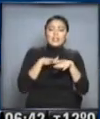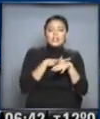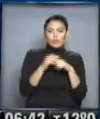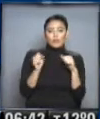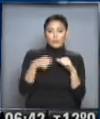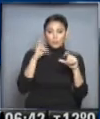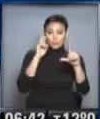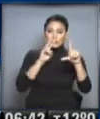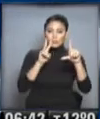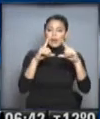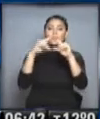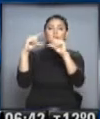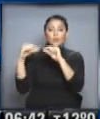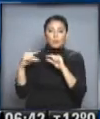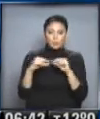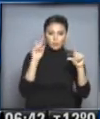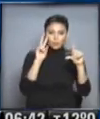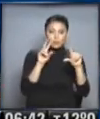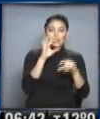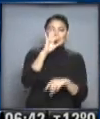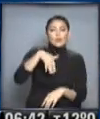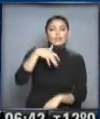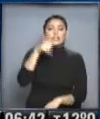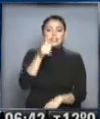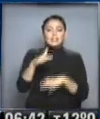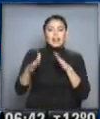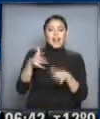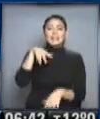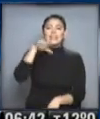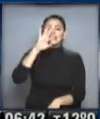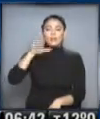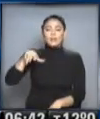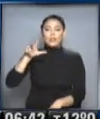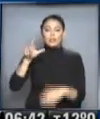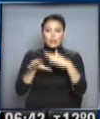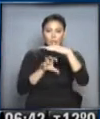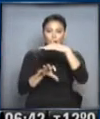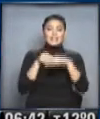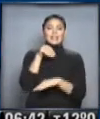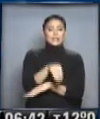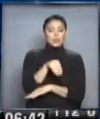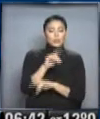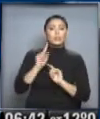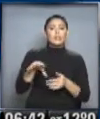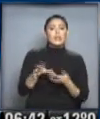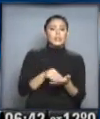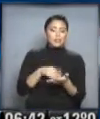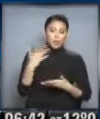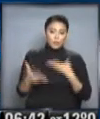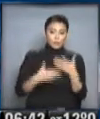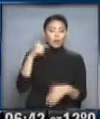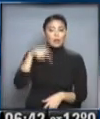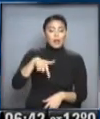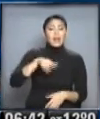térmica. Observen las temperaturas en estos momentos entre 6 bajo cero y 3 bajo cero en el extremo sur de Santa Cruz y también en Tierra del Fuego. En Tierra del Fuego